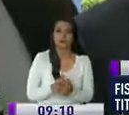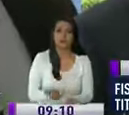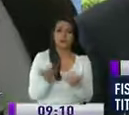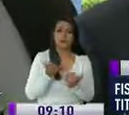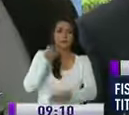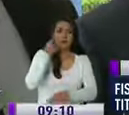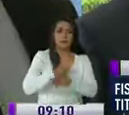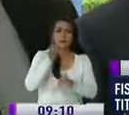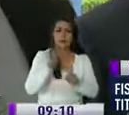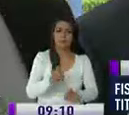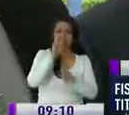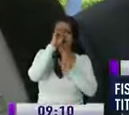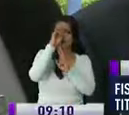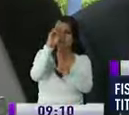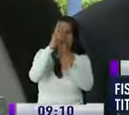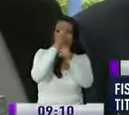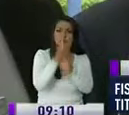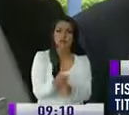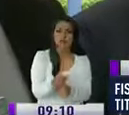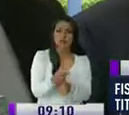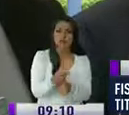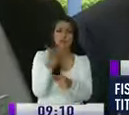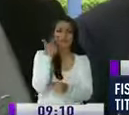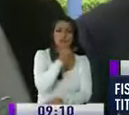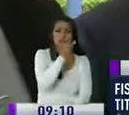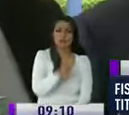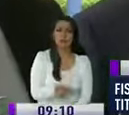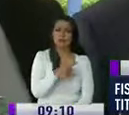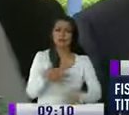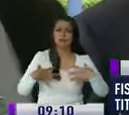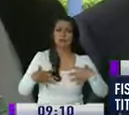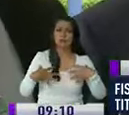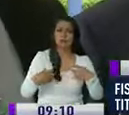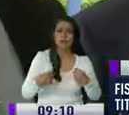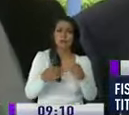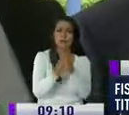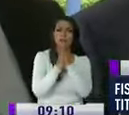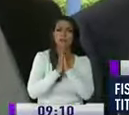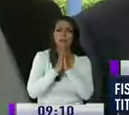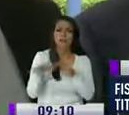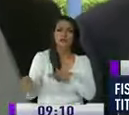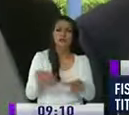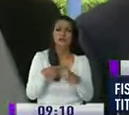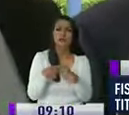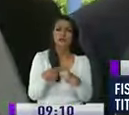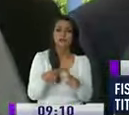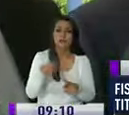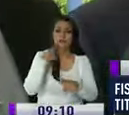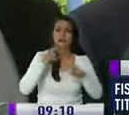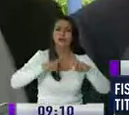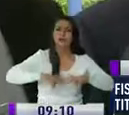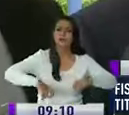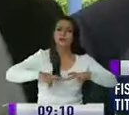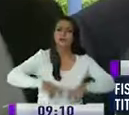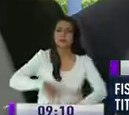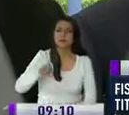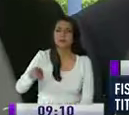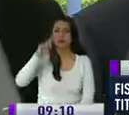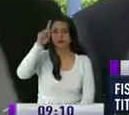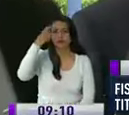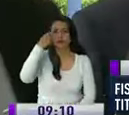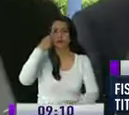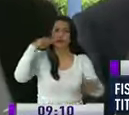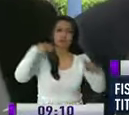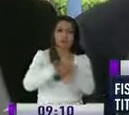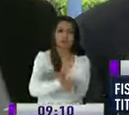exigir que se respete y se proteja a la fiscal que tuvo el valor para pedir actos urgentes para que se investigue la injerencia en la función